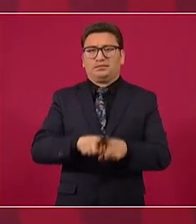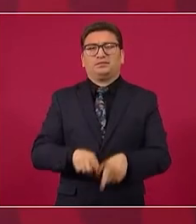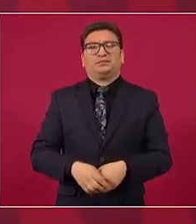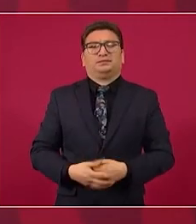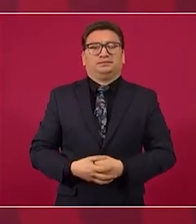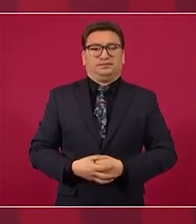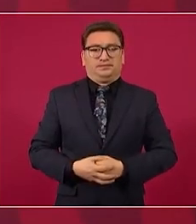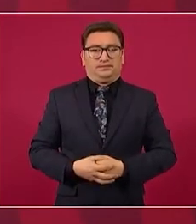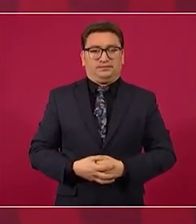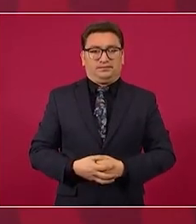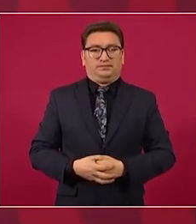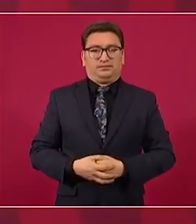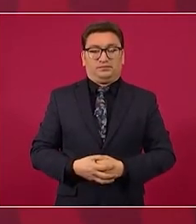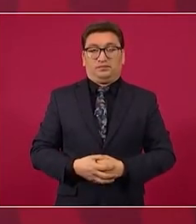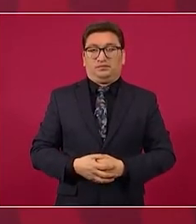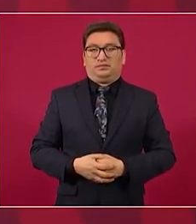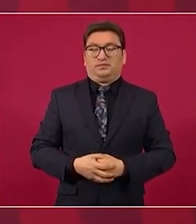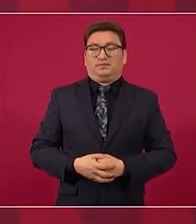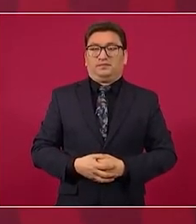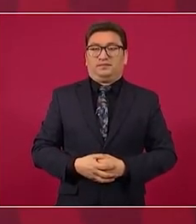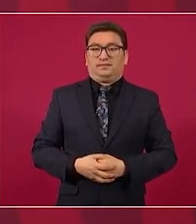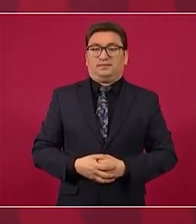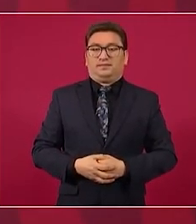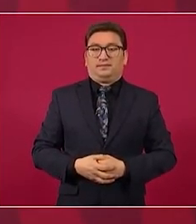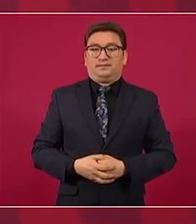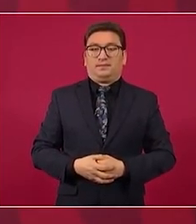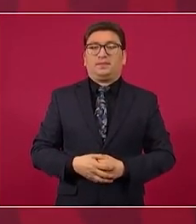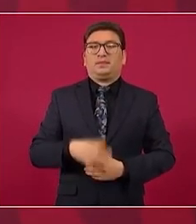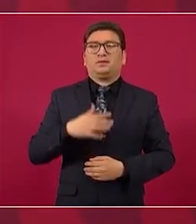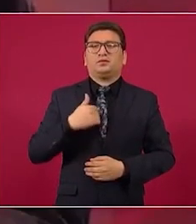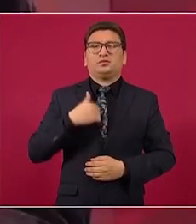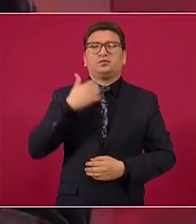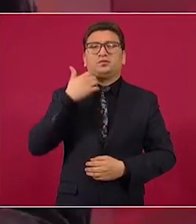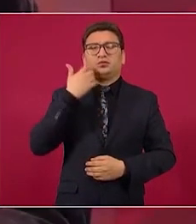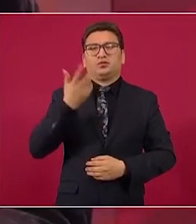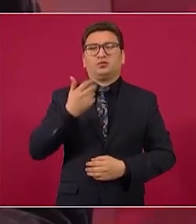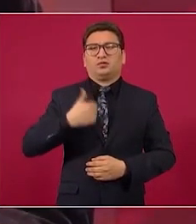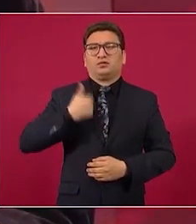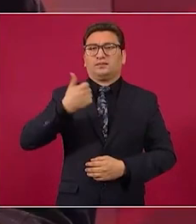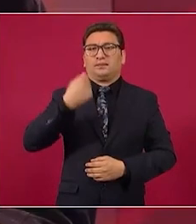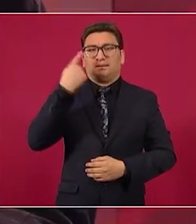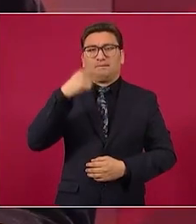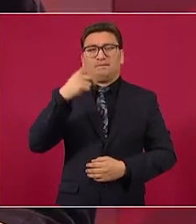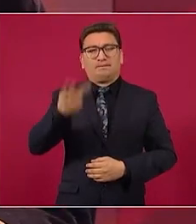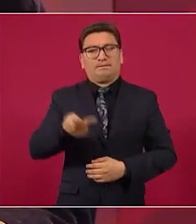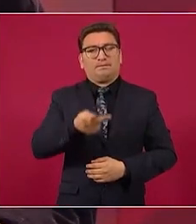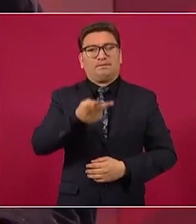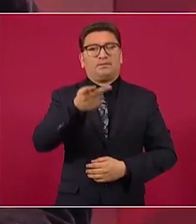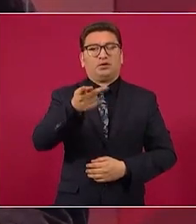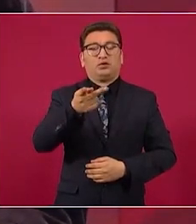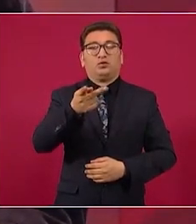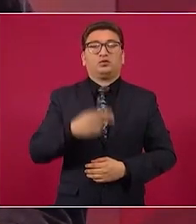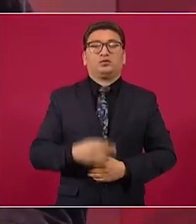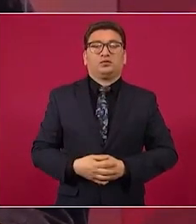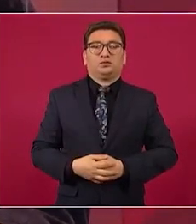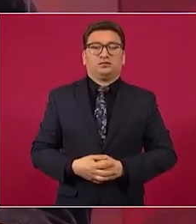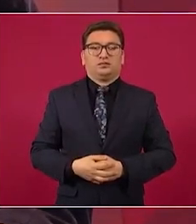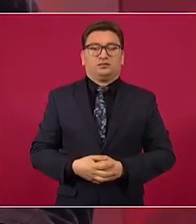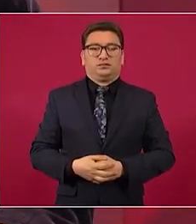por cierto aquí abro un paréntesis para preguntarles si ya informó